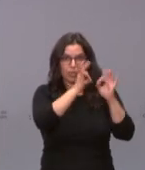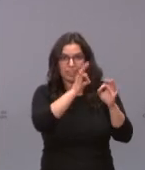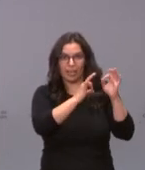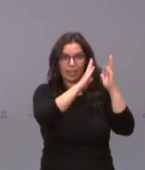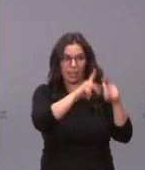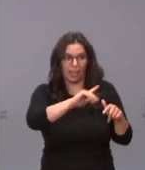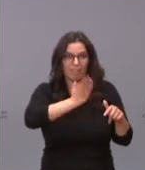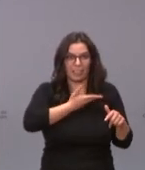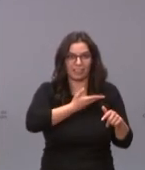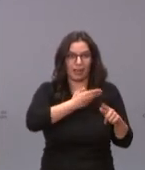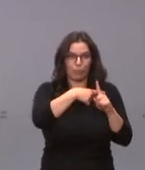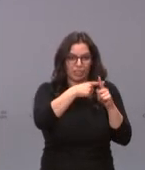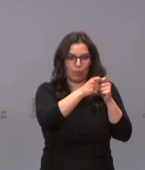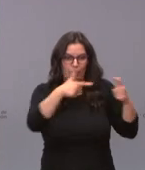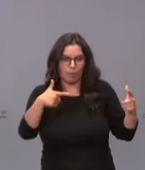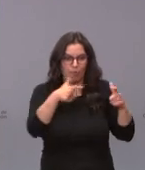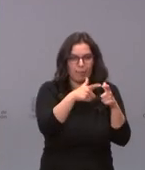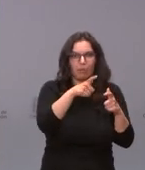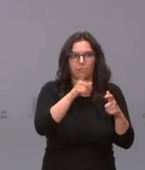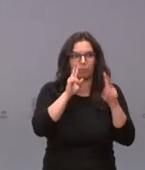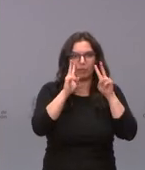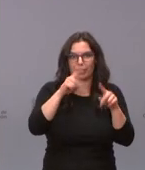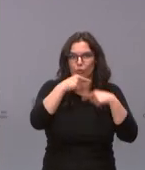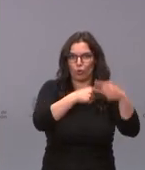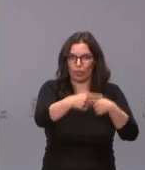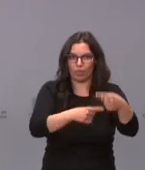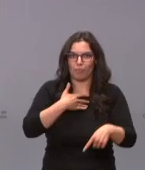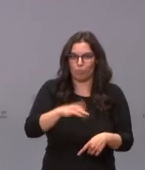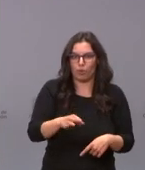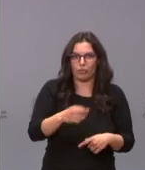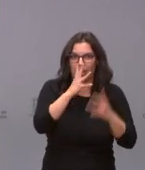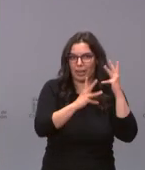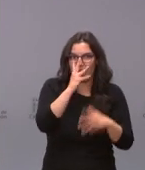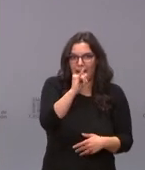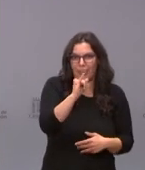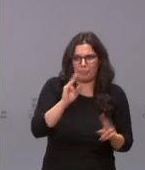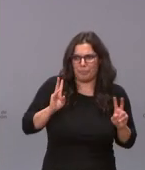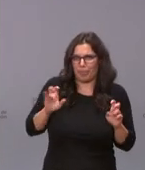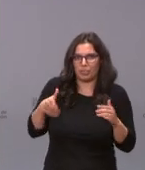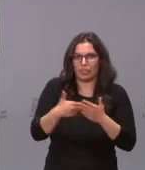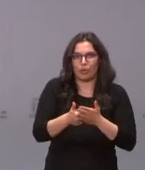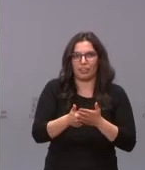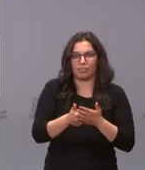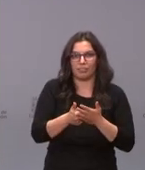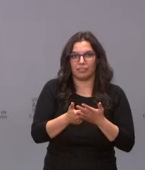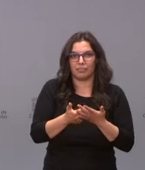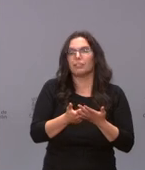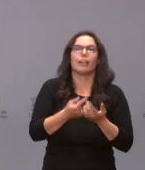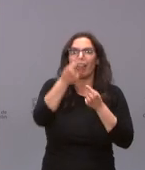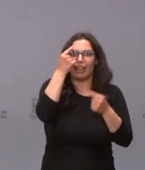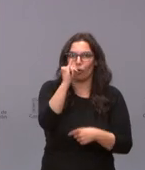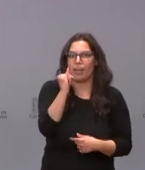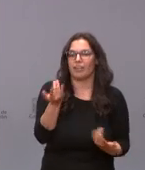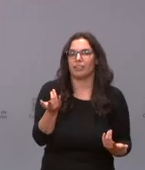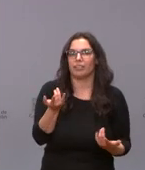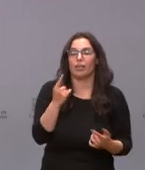después de tomar medidas se mide la incidencia luego está cuantificado desde el inicio desde el inicio ¿cuál es el efecto?